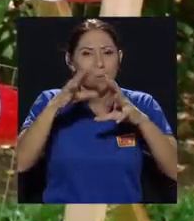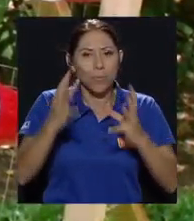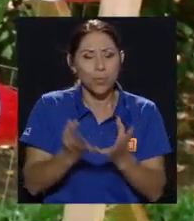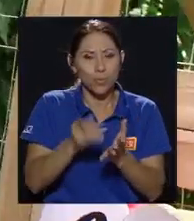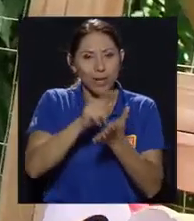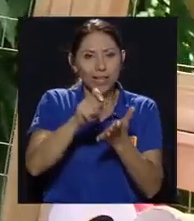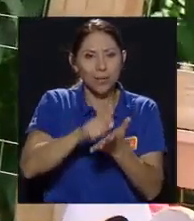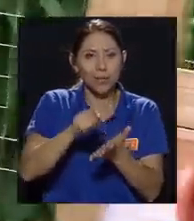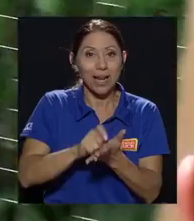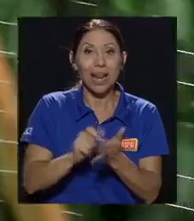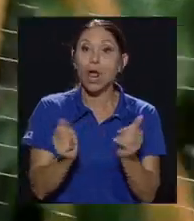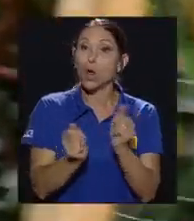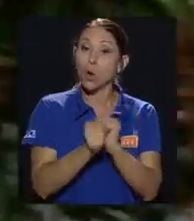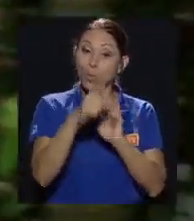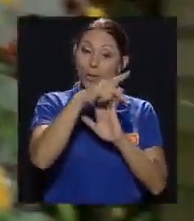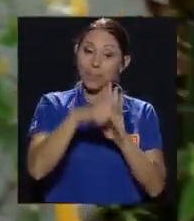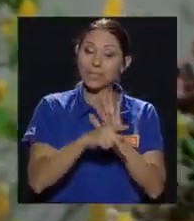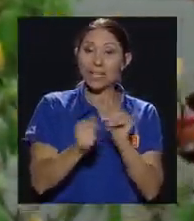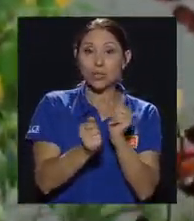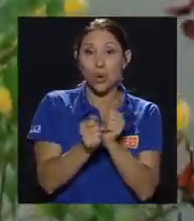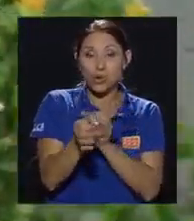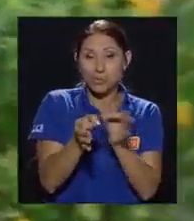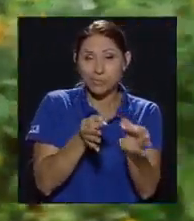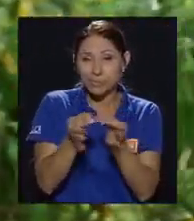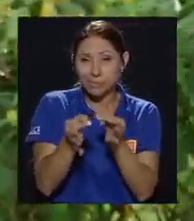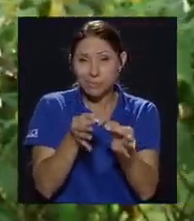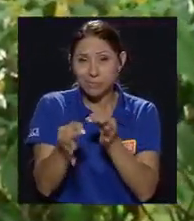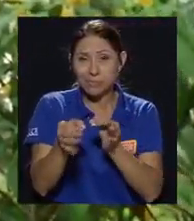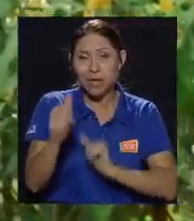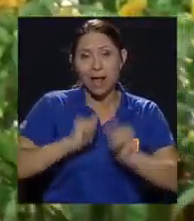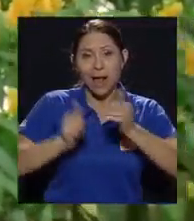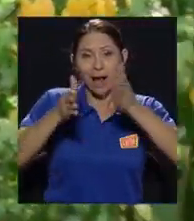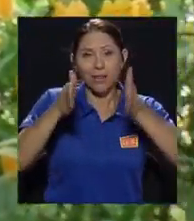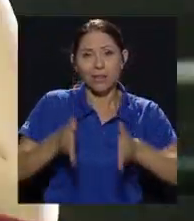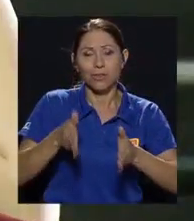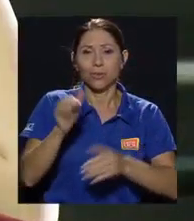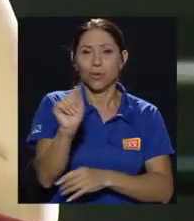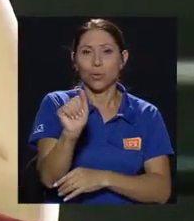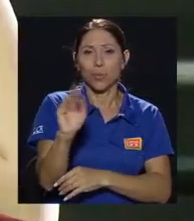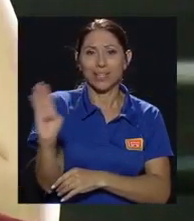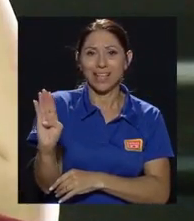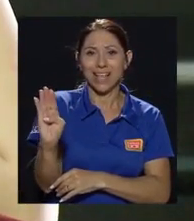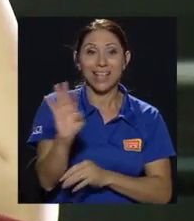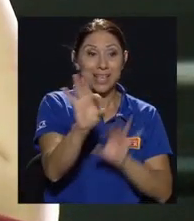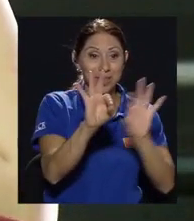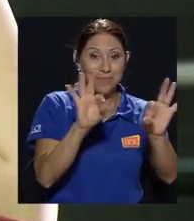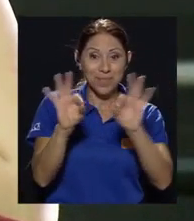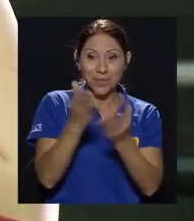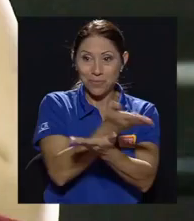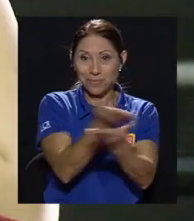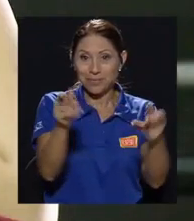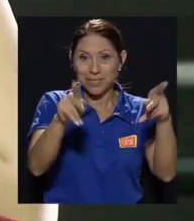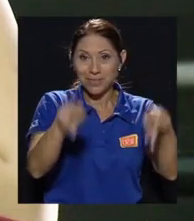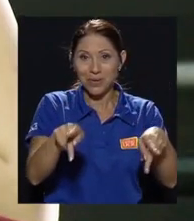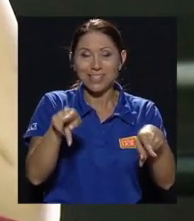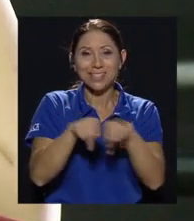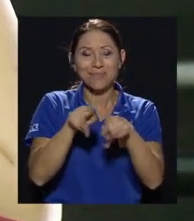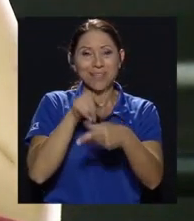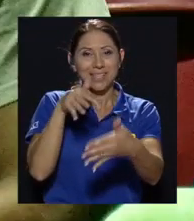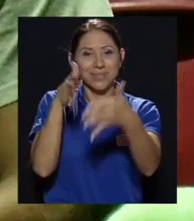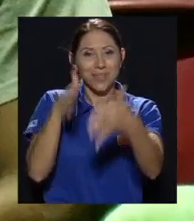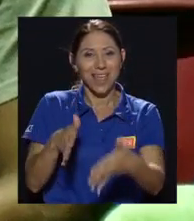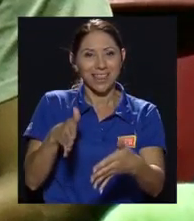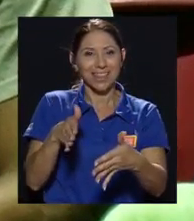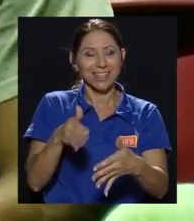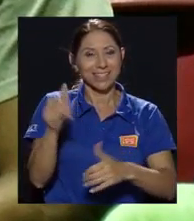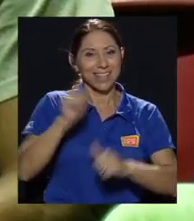Con premisas y argumentos retóricos, el actor Arturo Beristain invitó a los asistentes y estudiantes de artes dramáticas